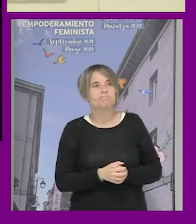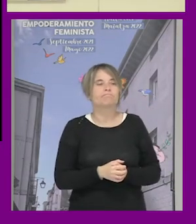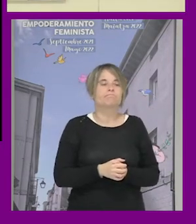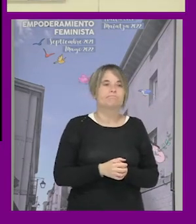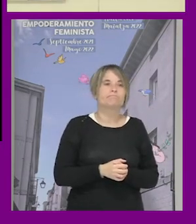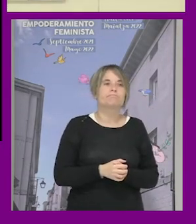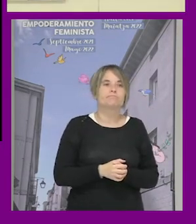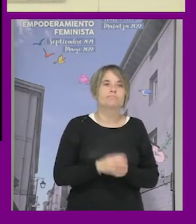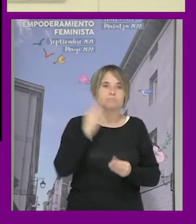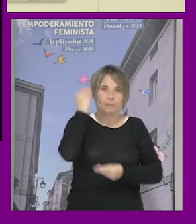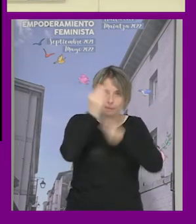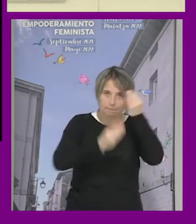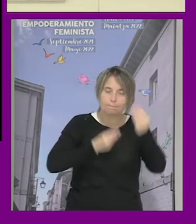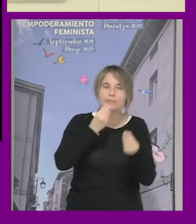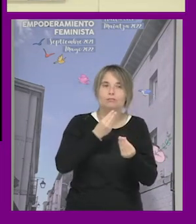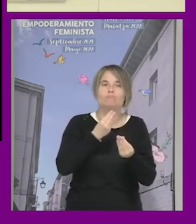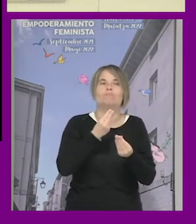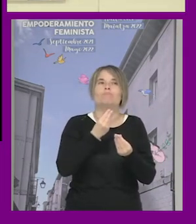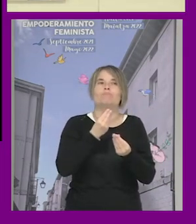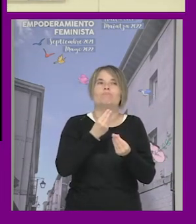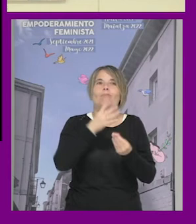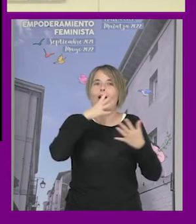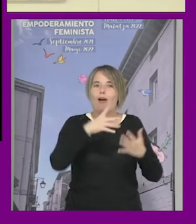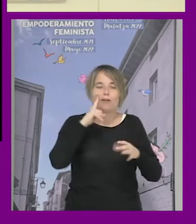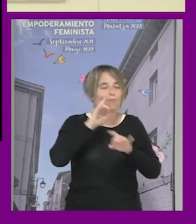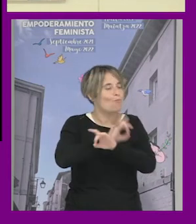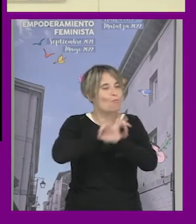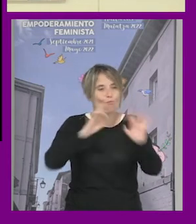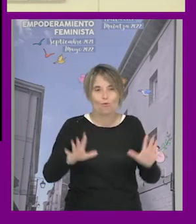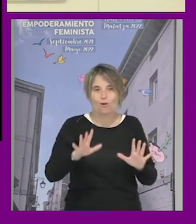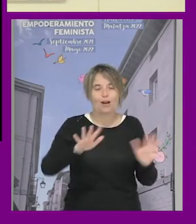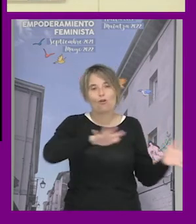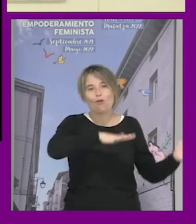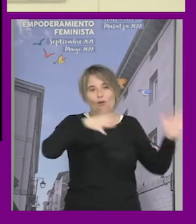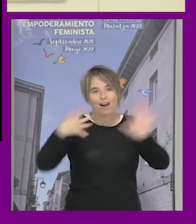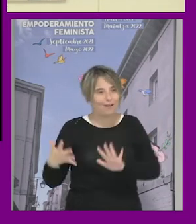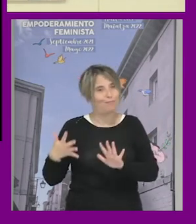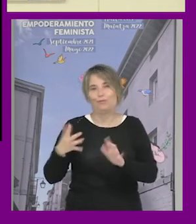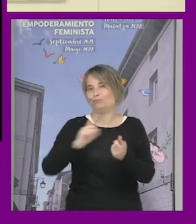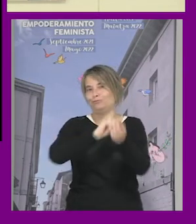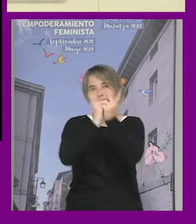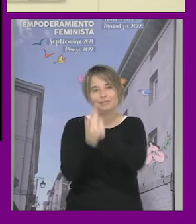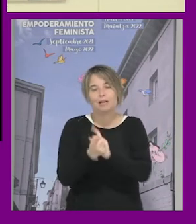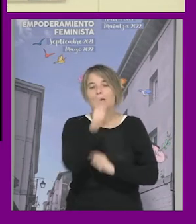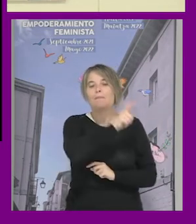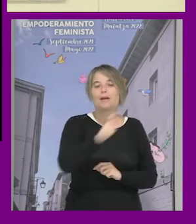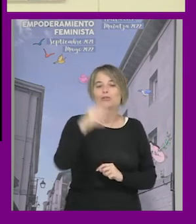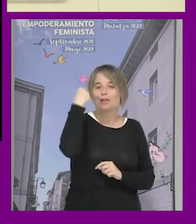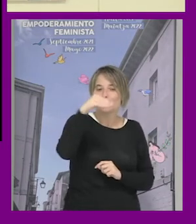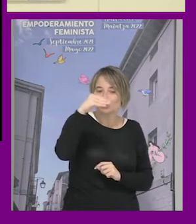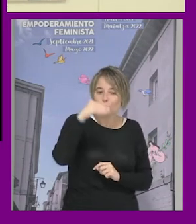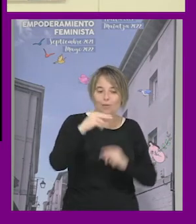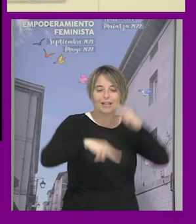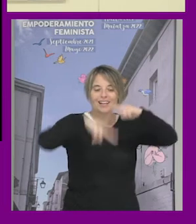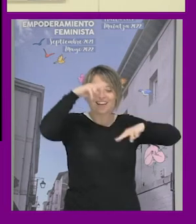creo que claramente cada vez es más claro que está habiendo cambios de paradigma que hay gente joven que se está construyendo desde